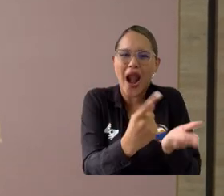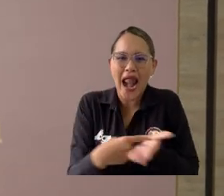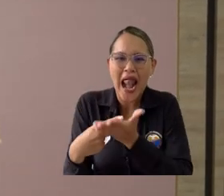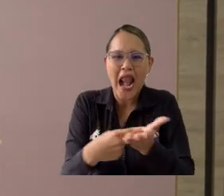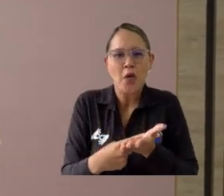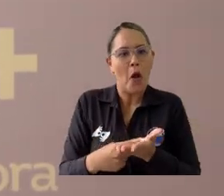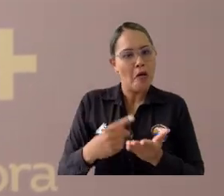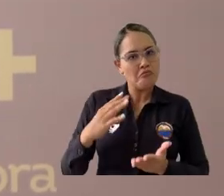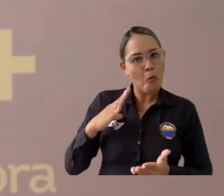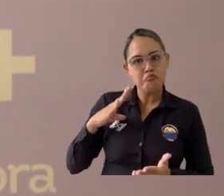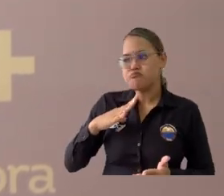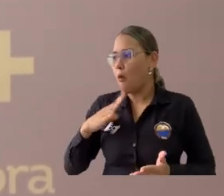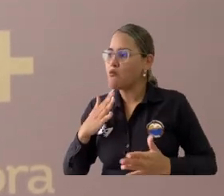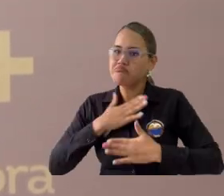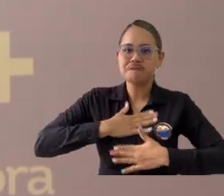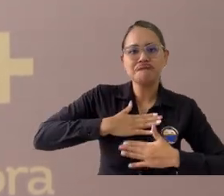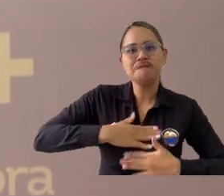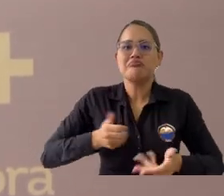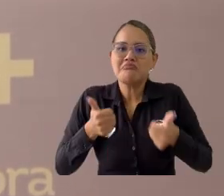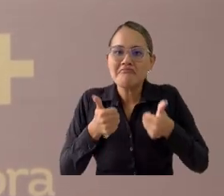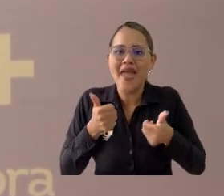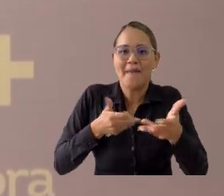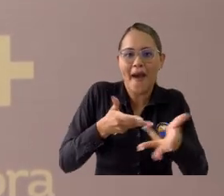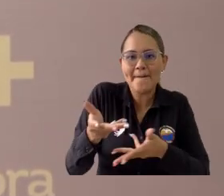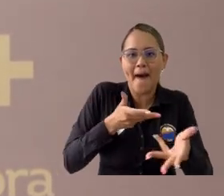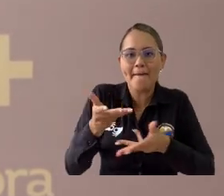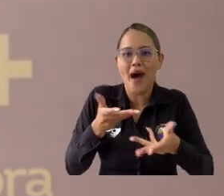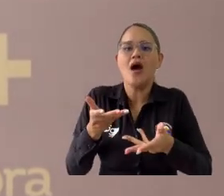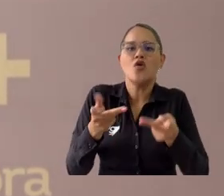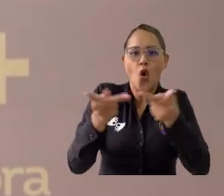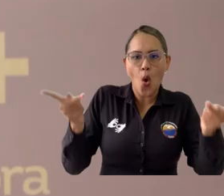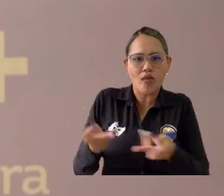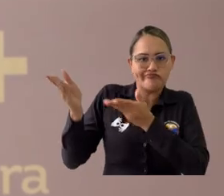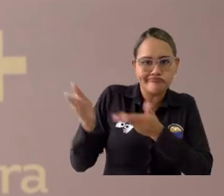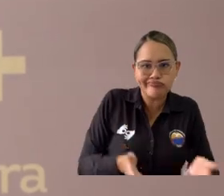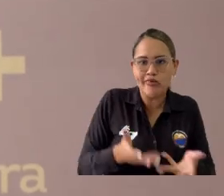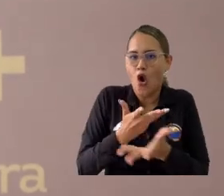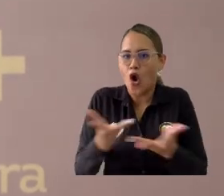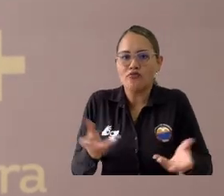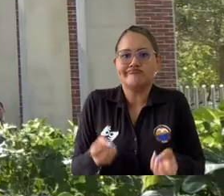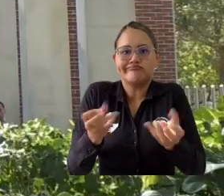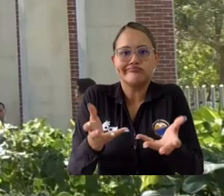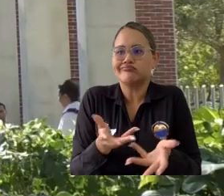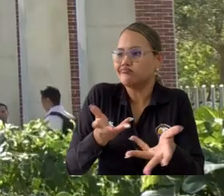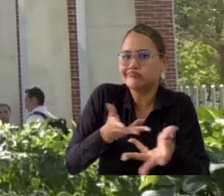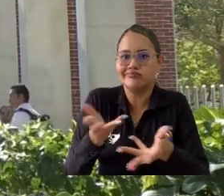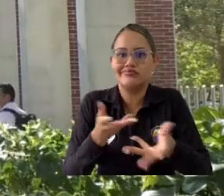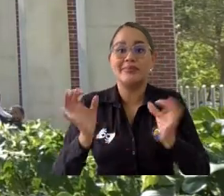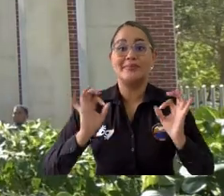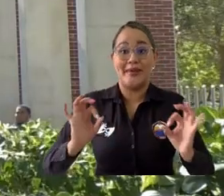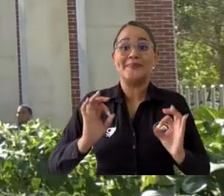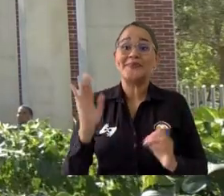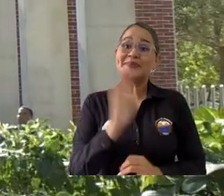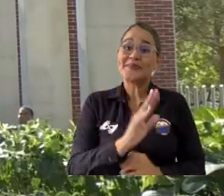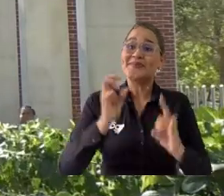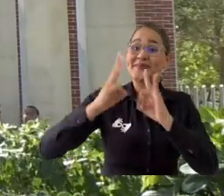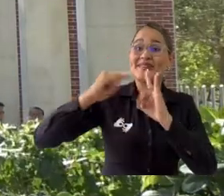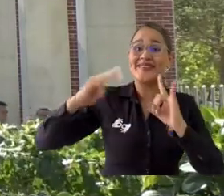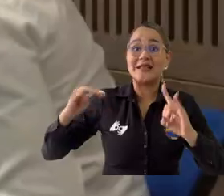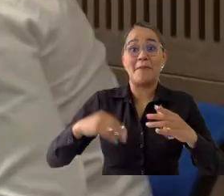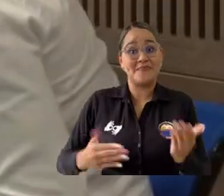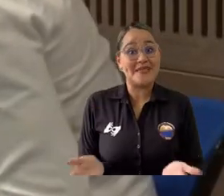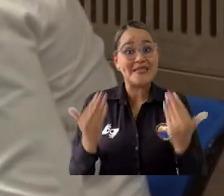manera muy cómoda, dándonos todos los espacios y todos los elementos necesarios. Como anfitriona de este encuentro,